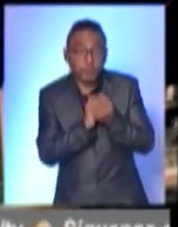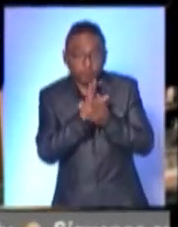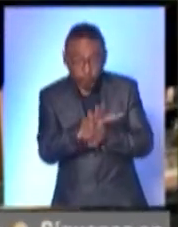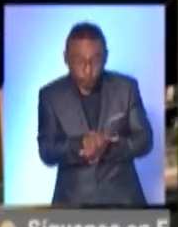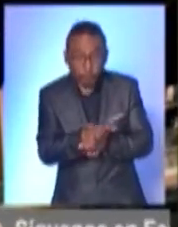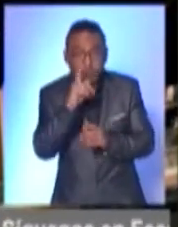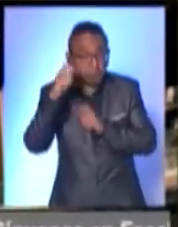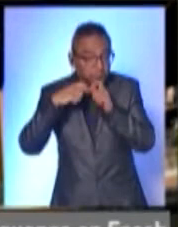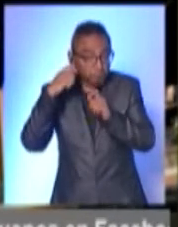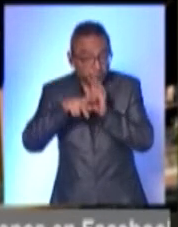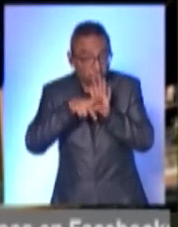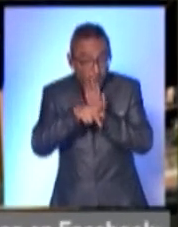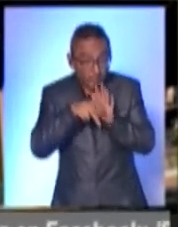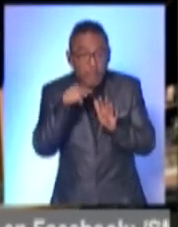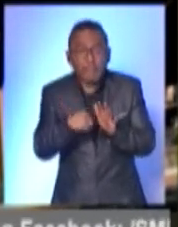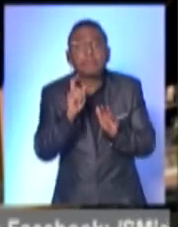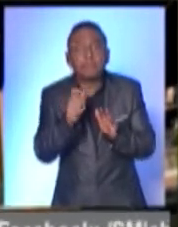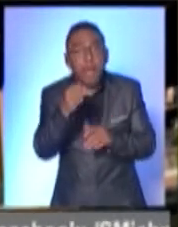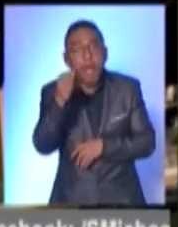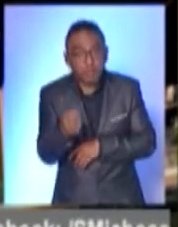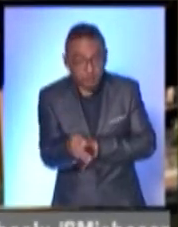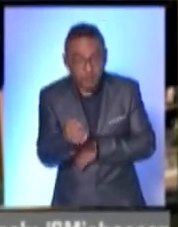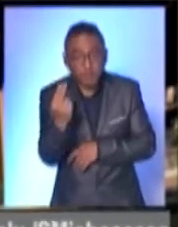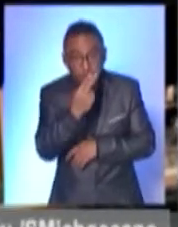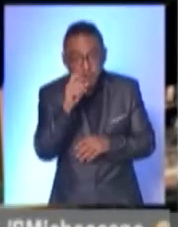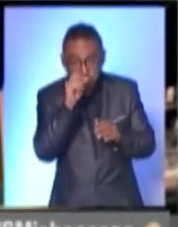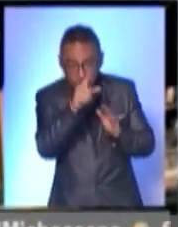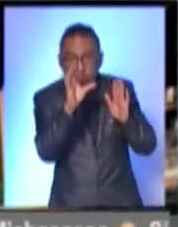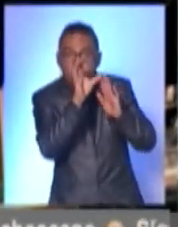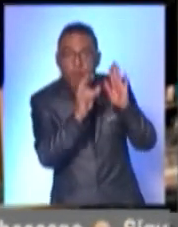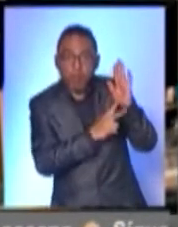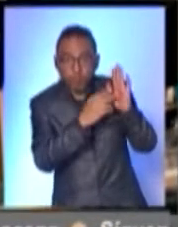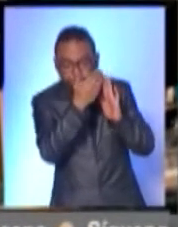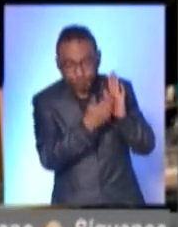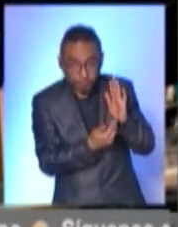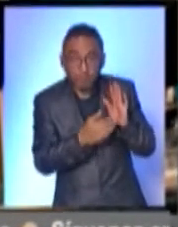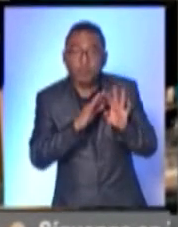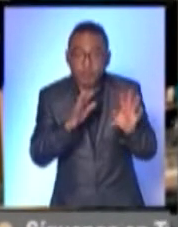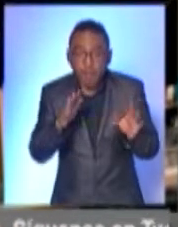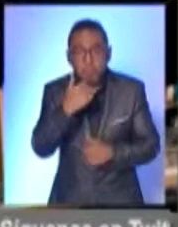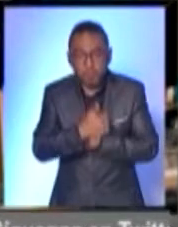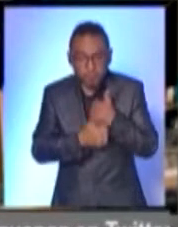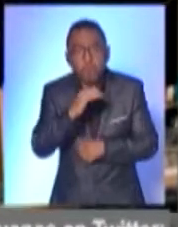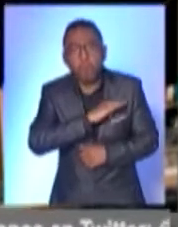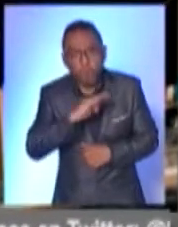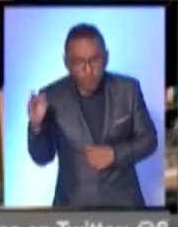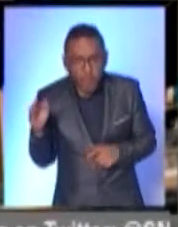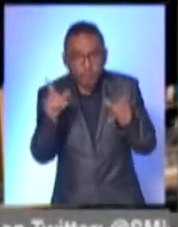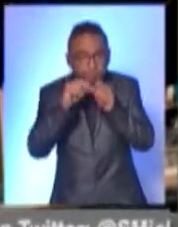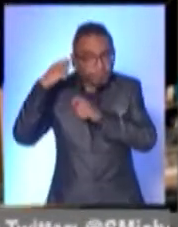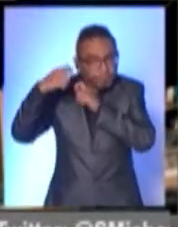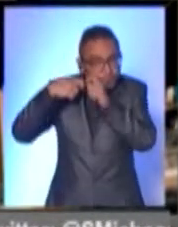de un cortometraje da por sentado que la presente acepta las bases de esta convocatoria. Además, podrán participar los cortometrajes